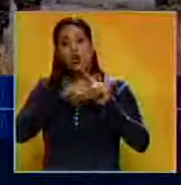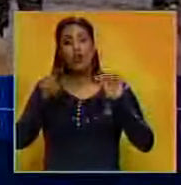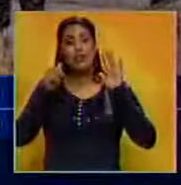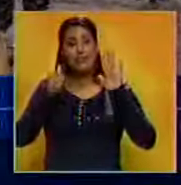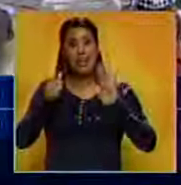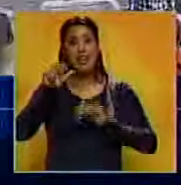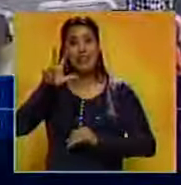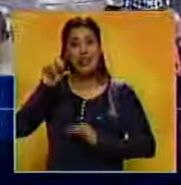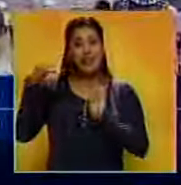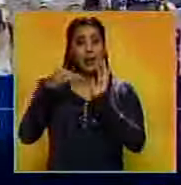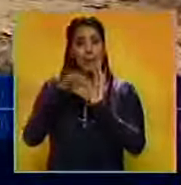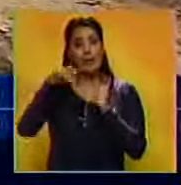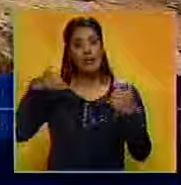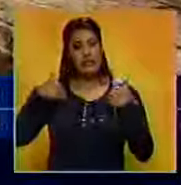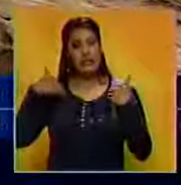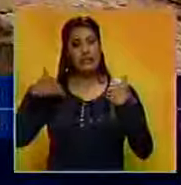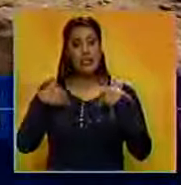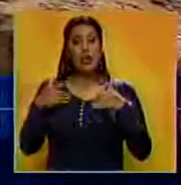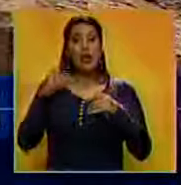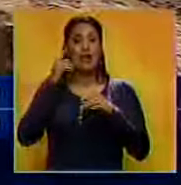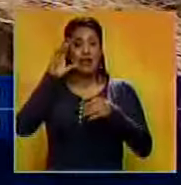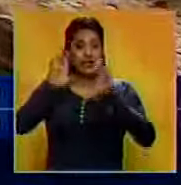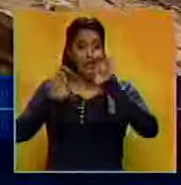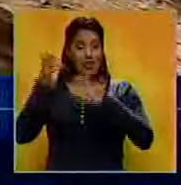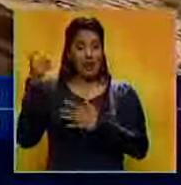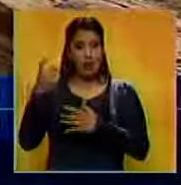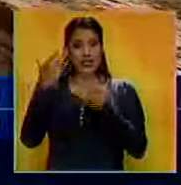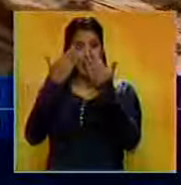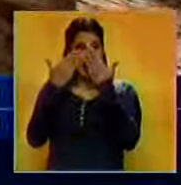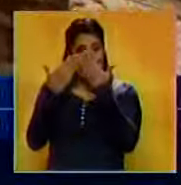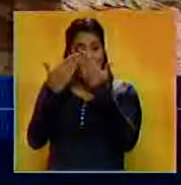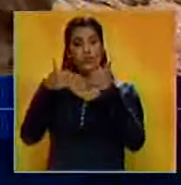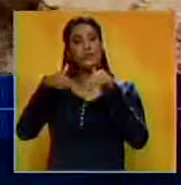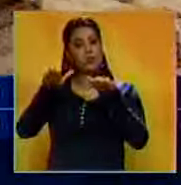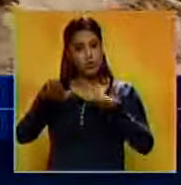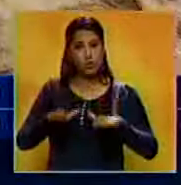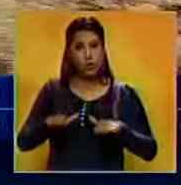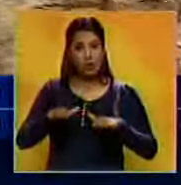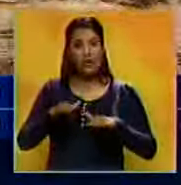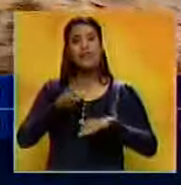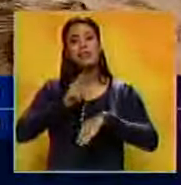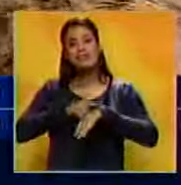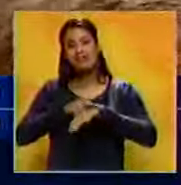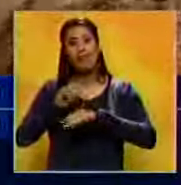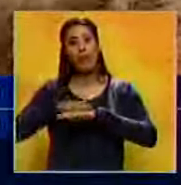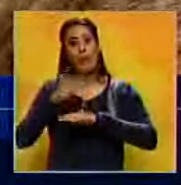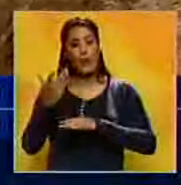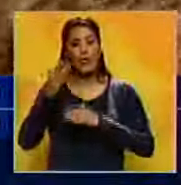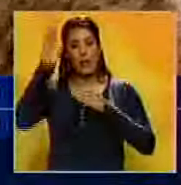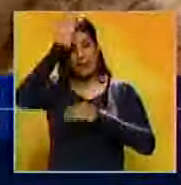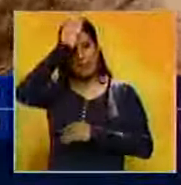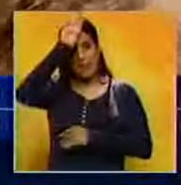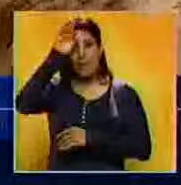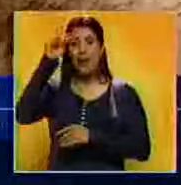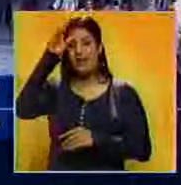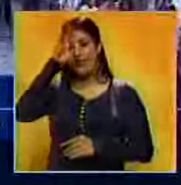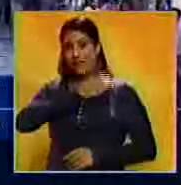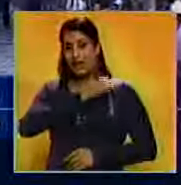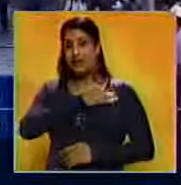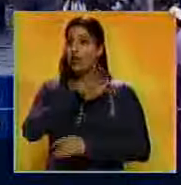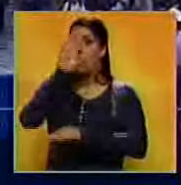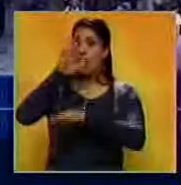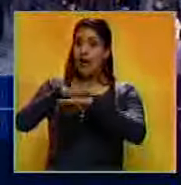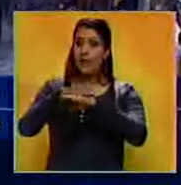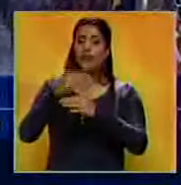630 mil afectados. Entre los pronósticos, las clases han sido canceladas temporalmente desde el Vaticano. Papa Francisco